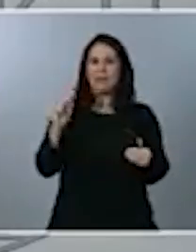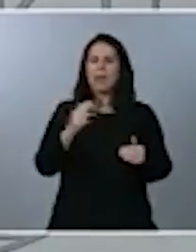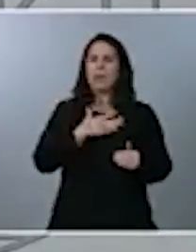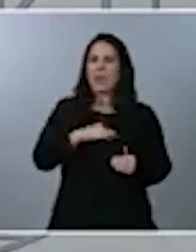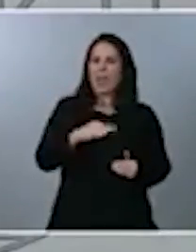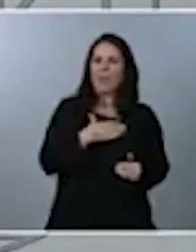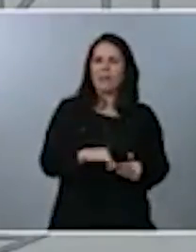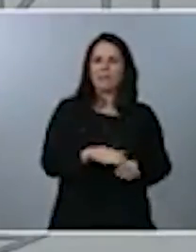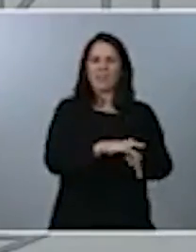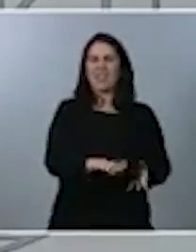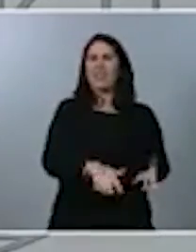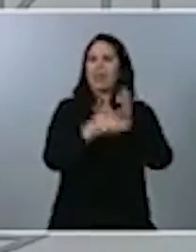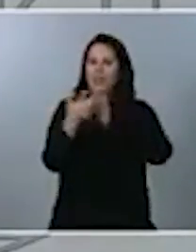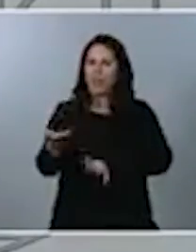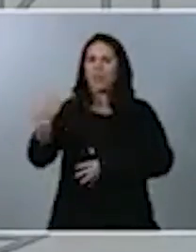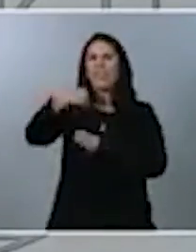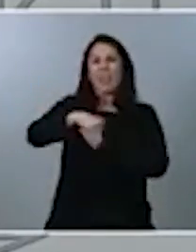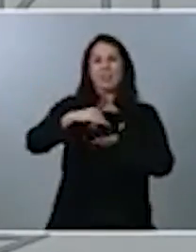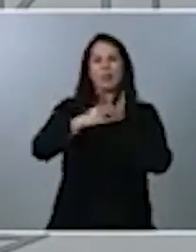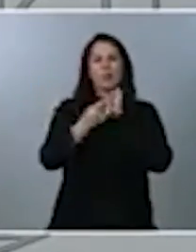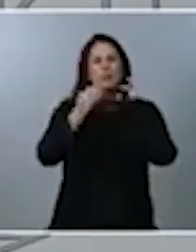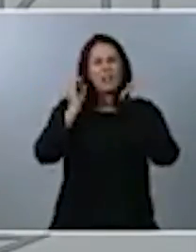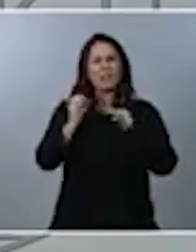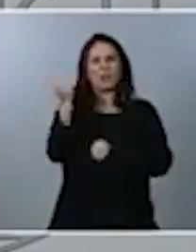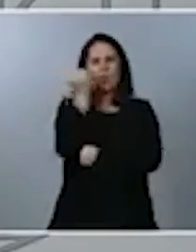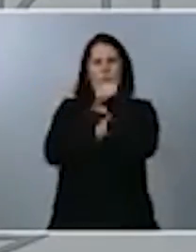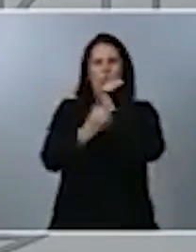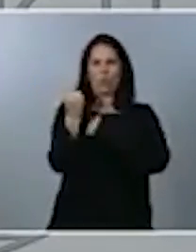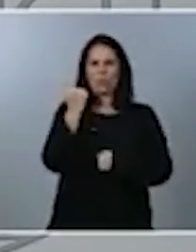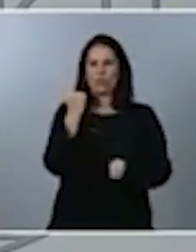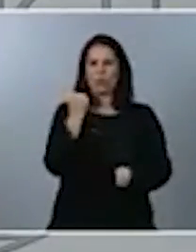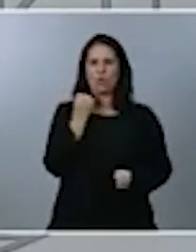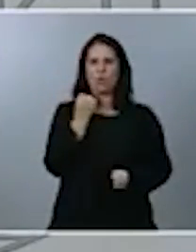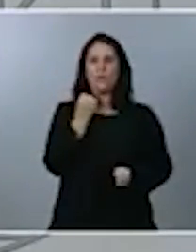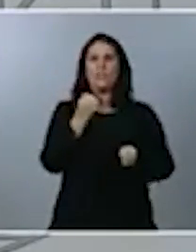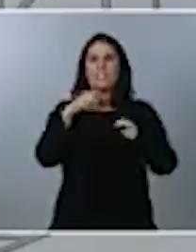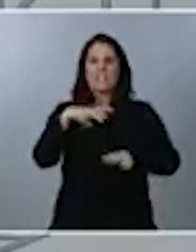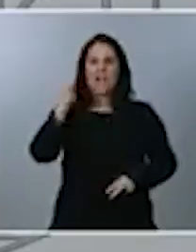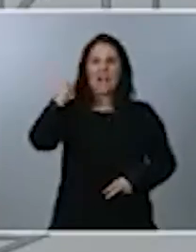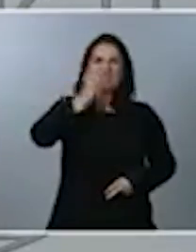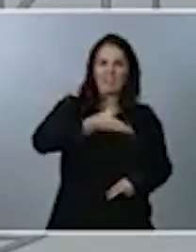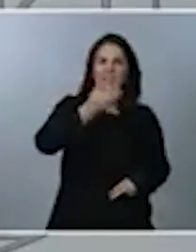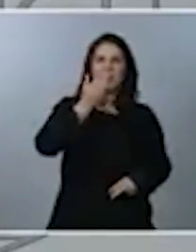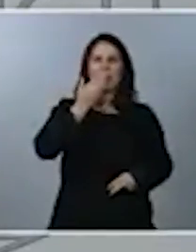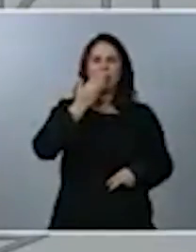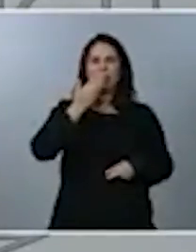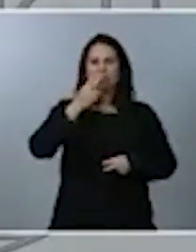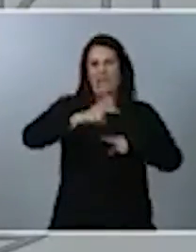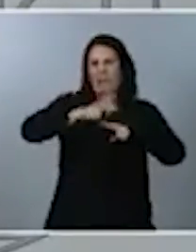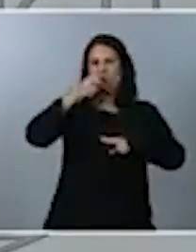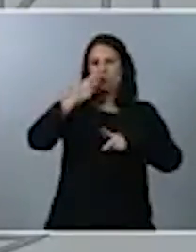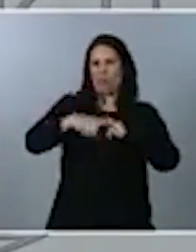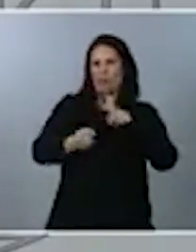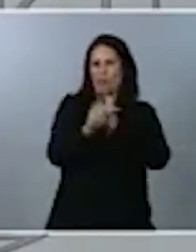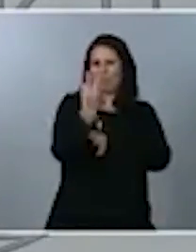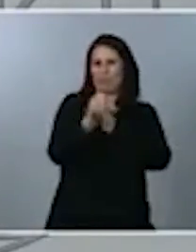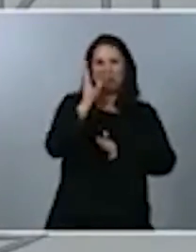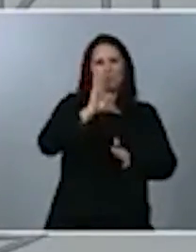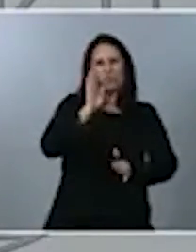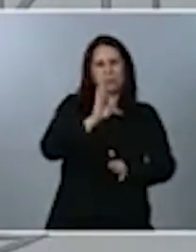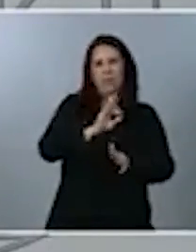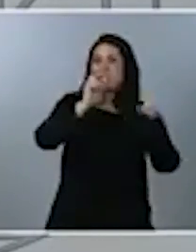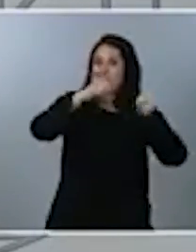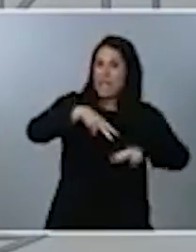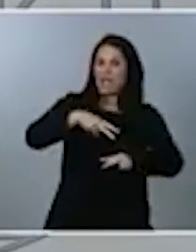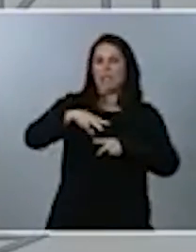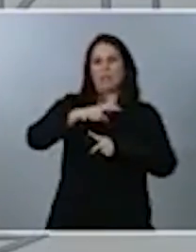dentro de un proyecto económico descarbonizado y circular. Igualmente, también queremos que nuestras empresas ganen tamaño,